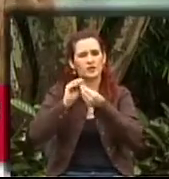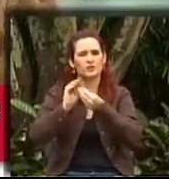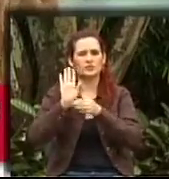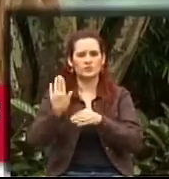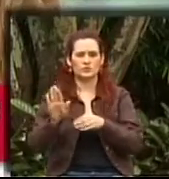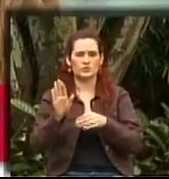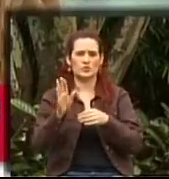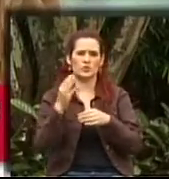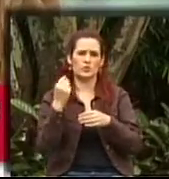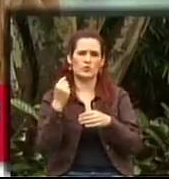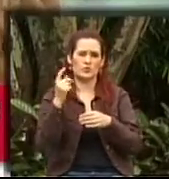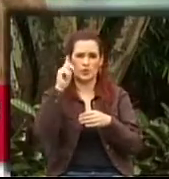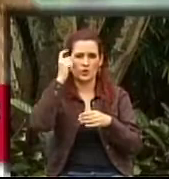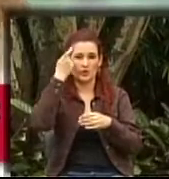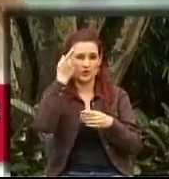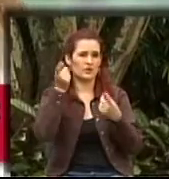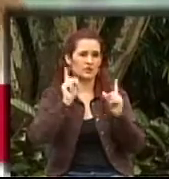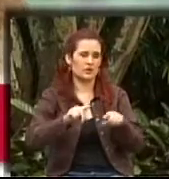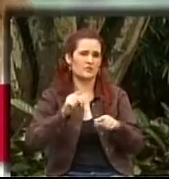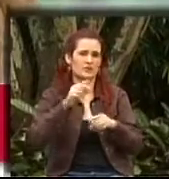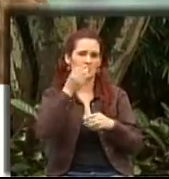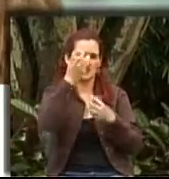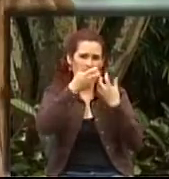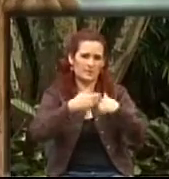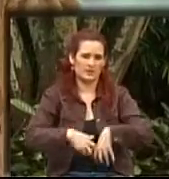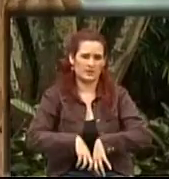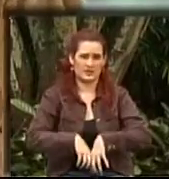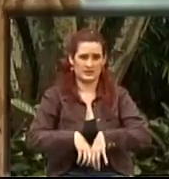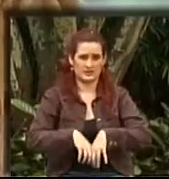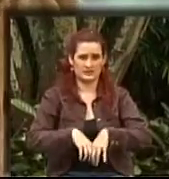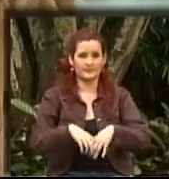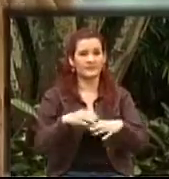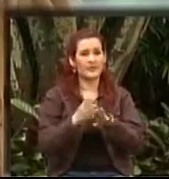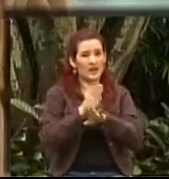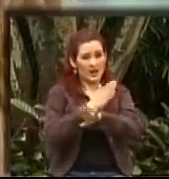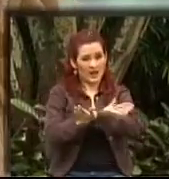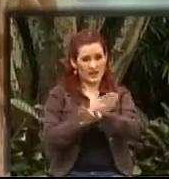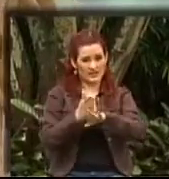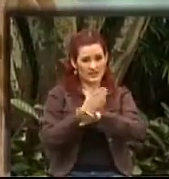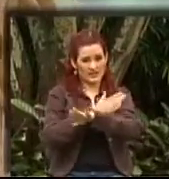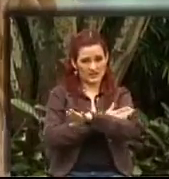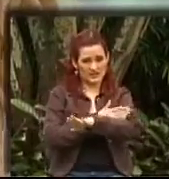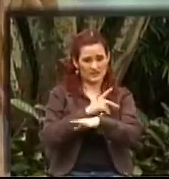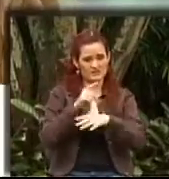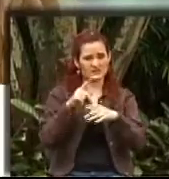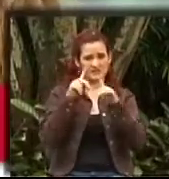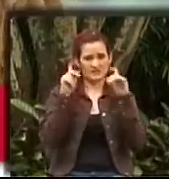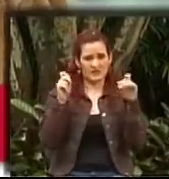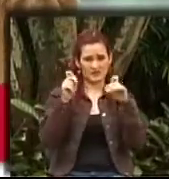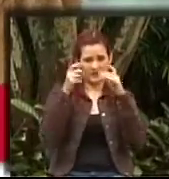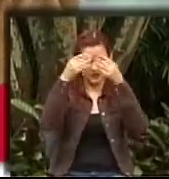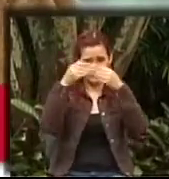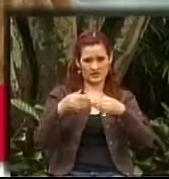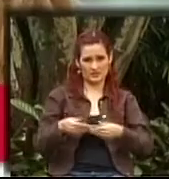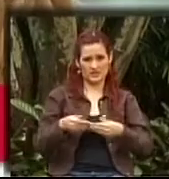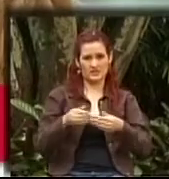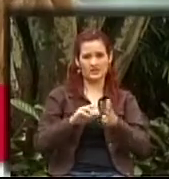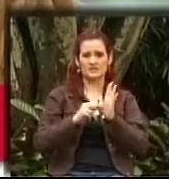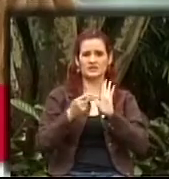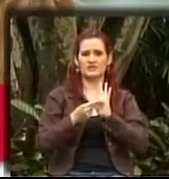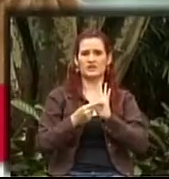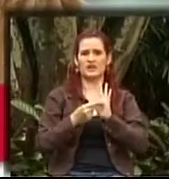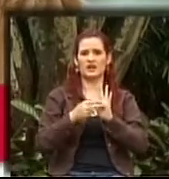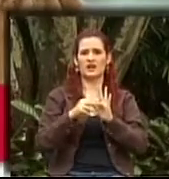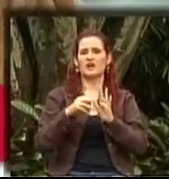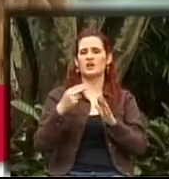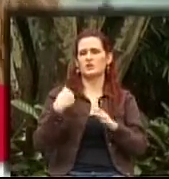cosa de la que se ha venido hablando, de manera muy reiterada, los diferentes programas desde que empezamos a hablar de discapacidad. El tema de discapacidad no solamente le corresponde a la interrector, que